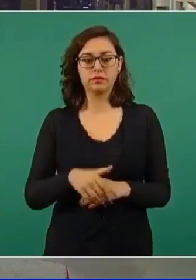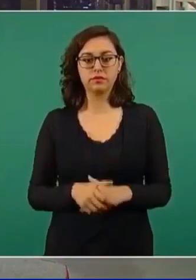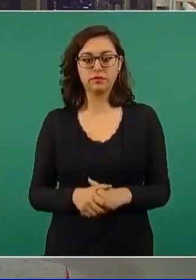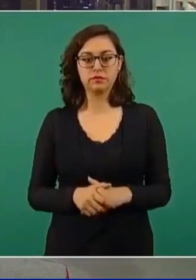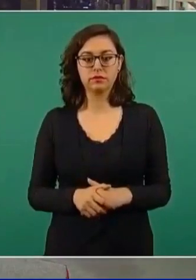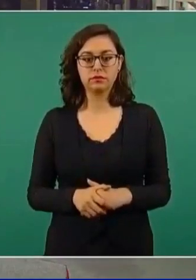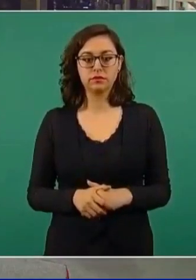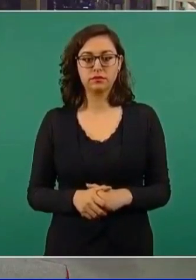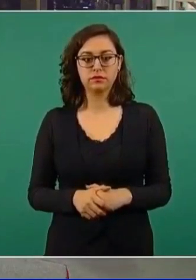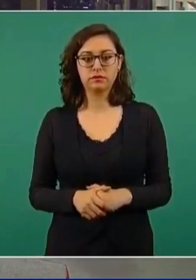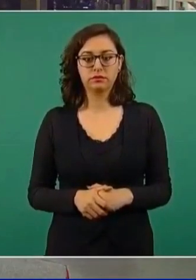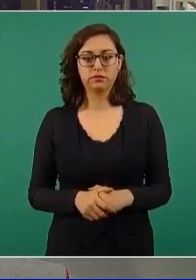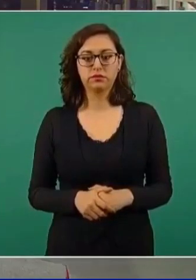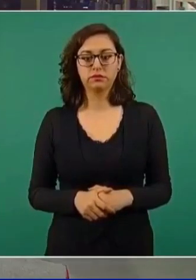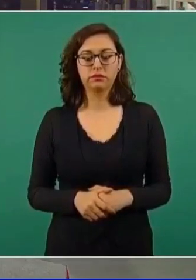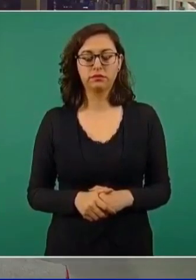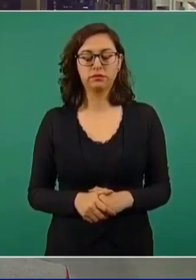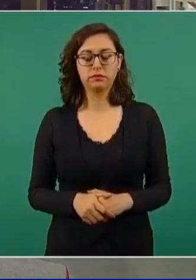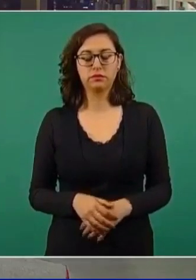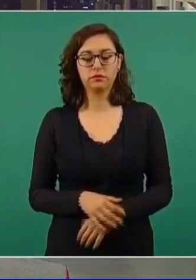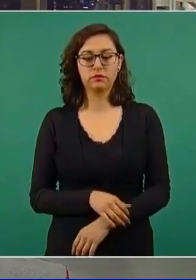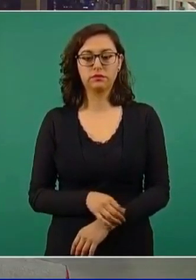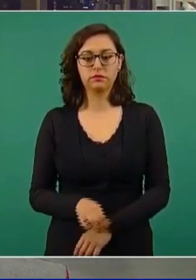de Bloomberg.